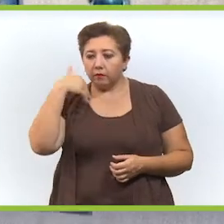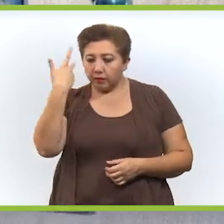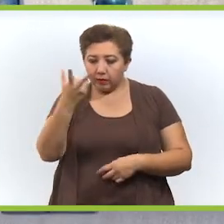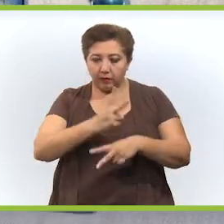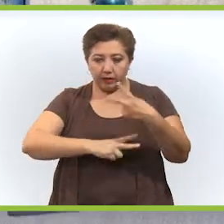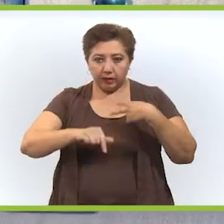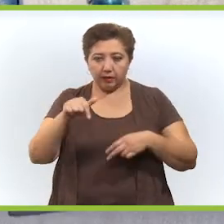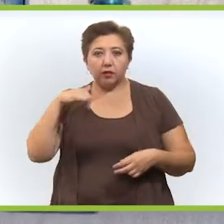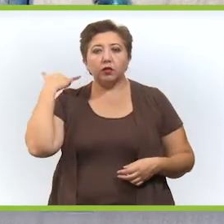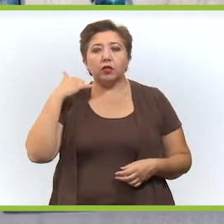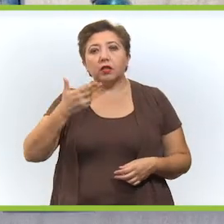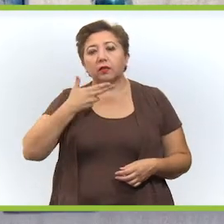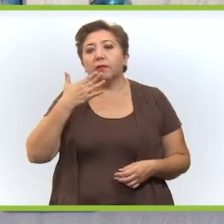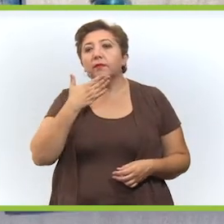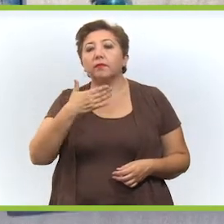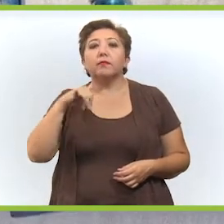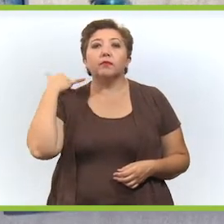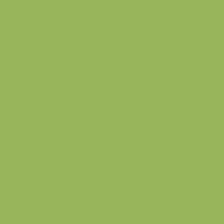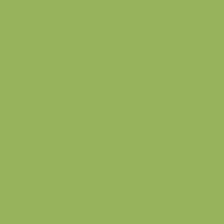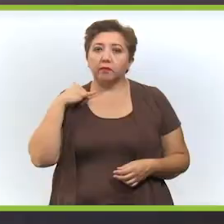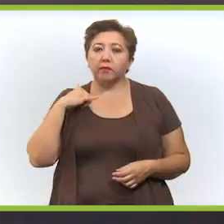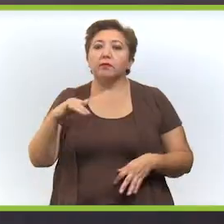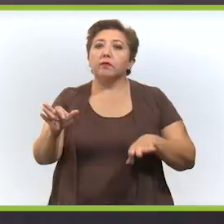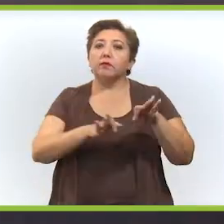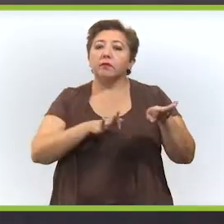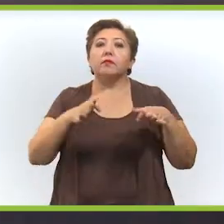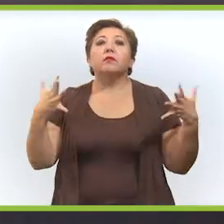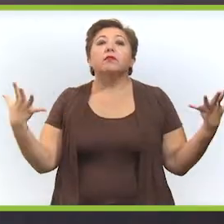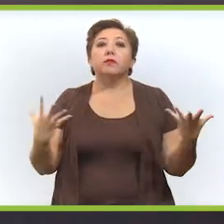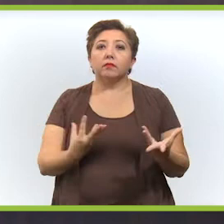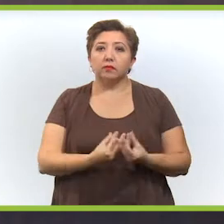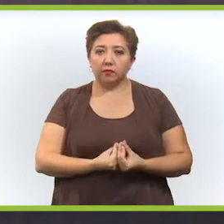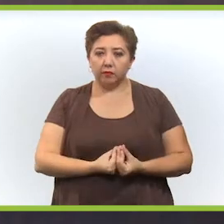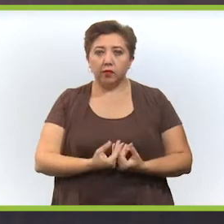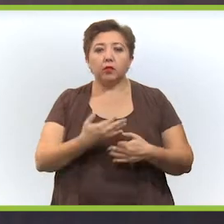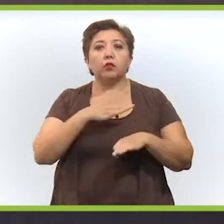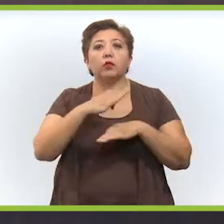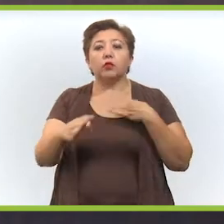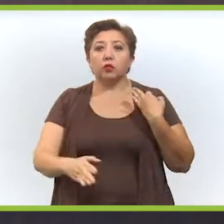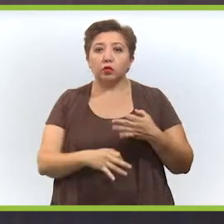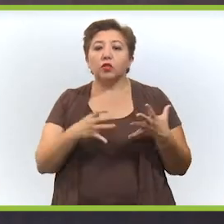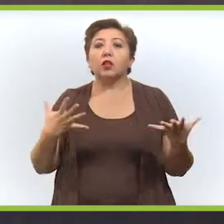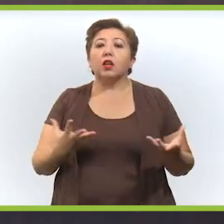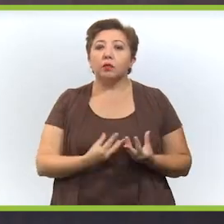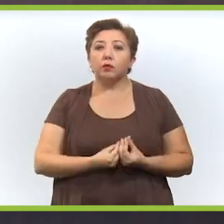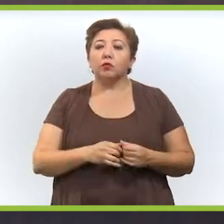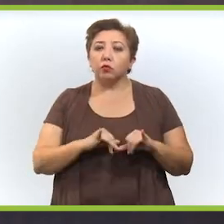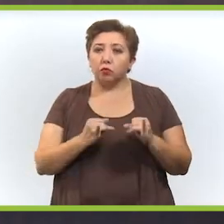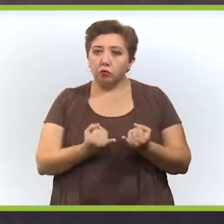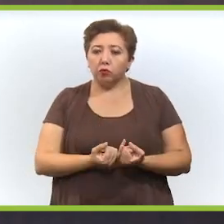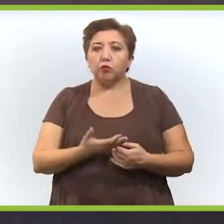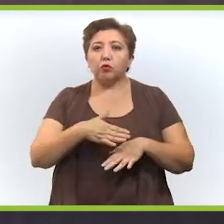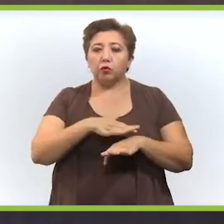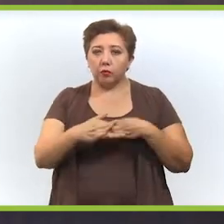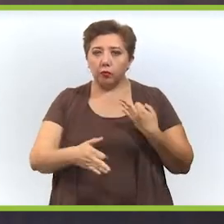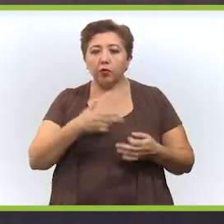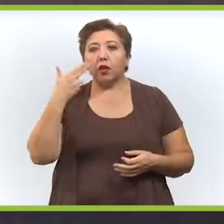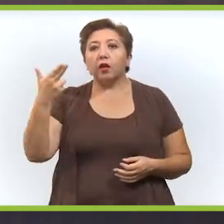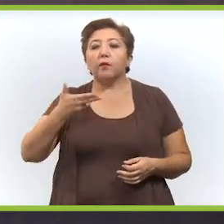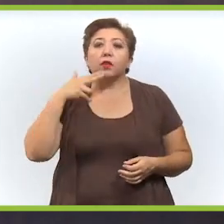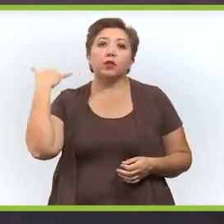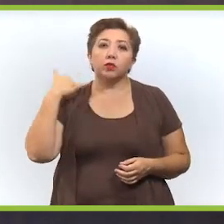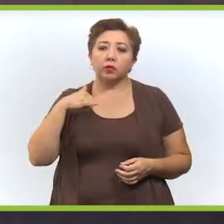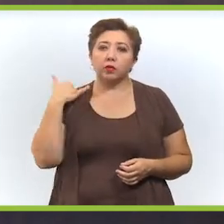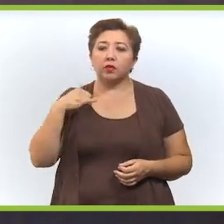tamaño quiera venir a Yucatán habla muy bien de los yucatecos, habla muy bien del trabajo que estamos realizando entre todos porque lo estamos haciendo juntos, pero sobre todo